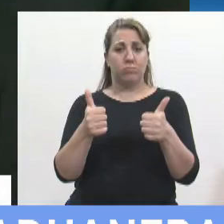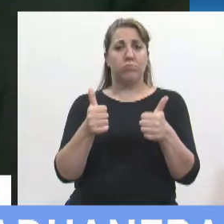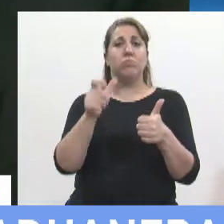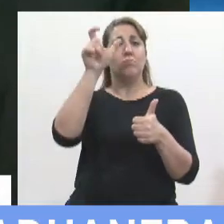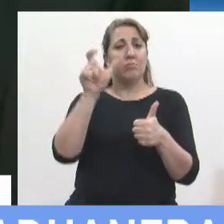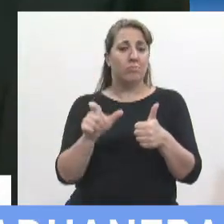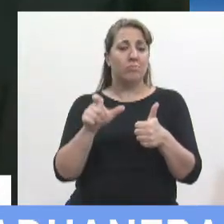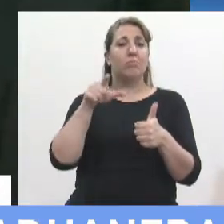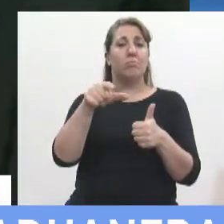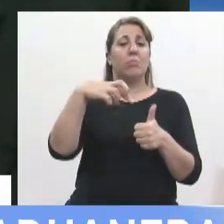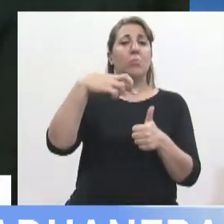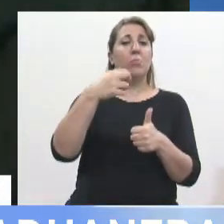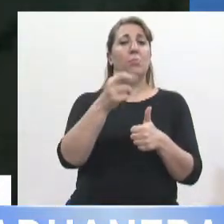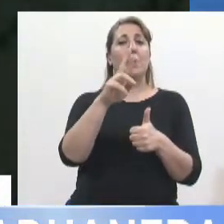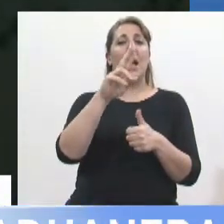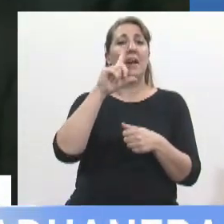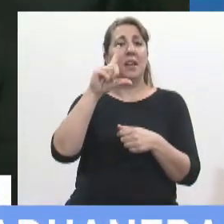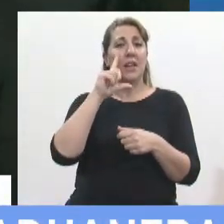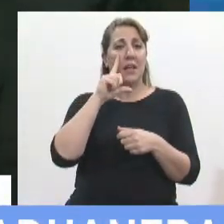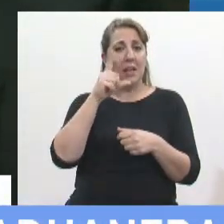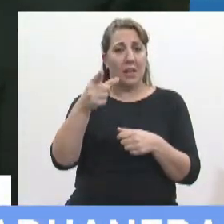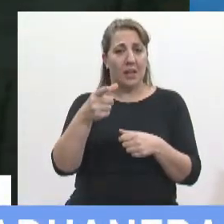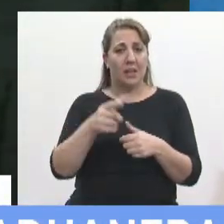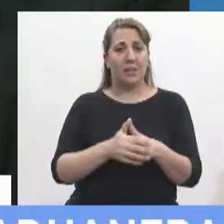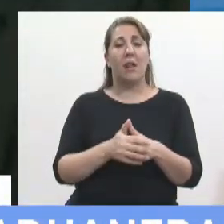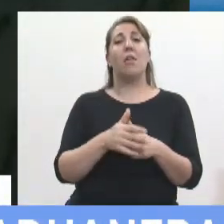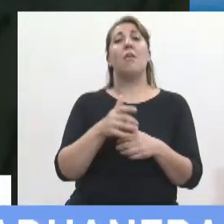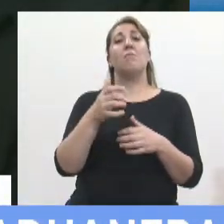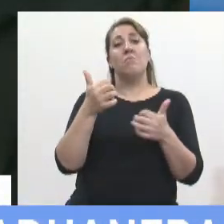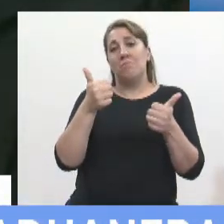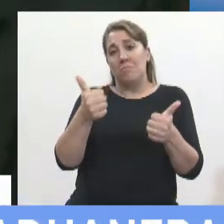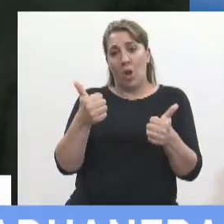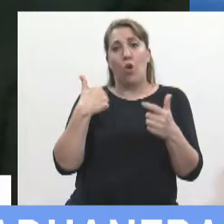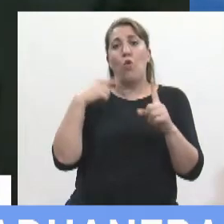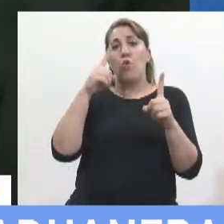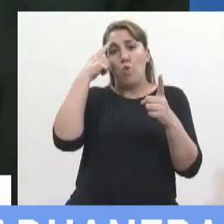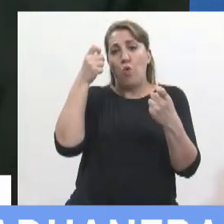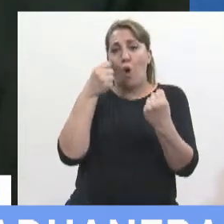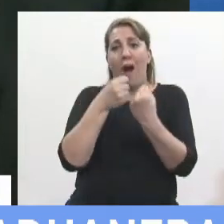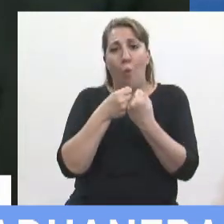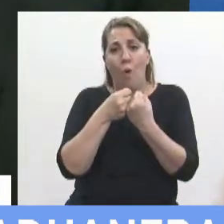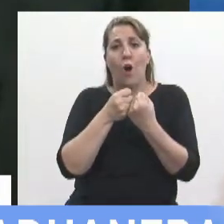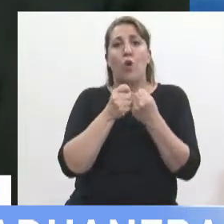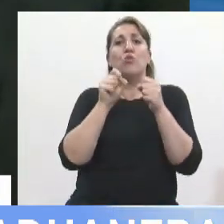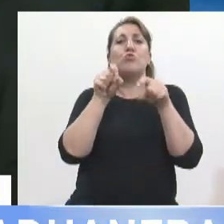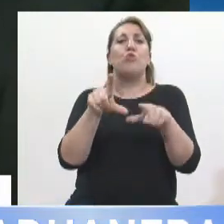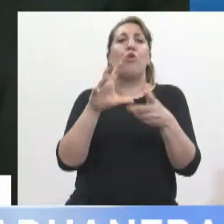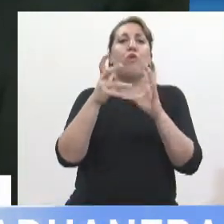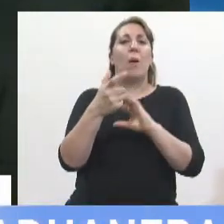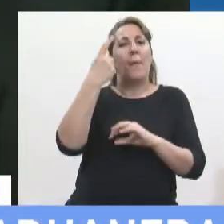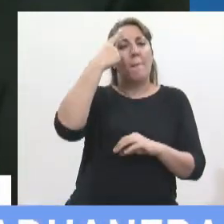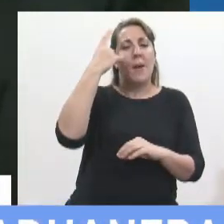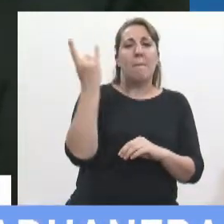habla porque no comparto su visión de mentirosos,